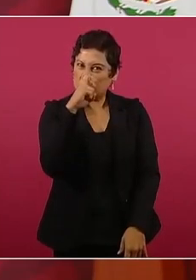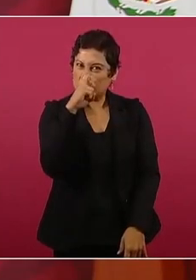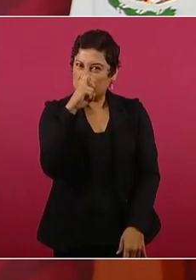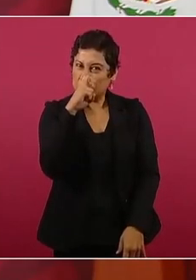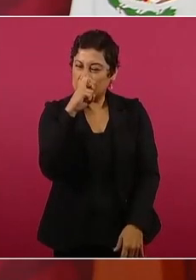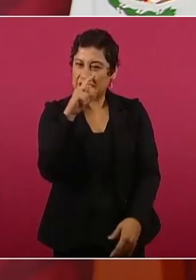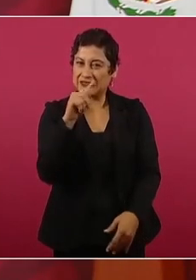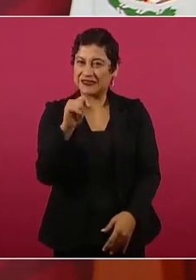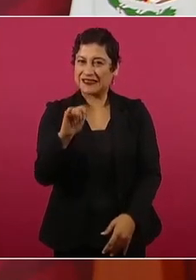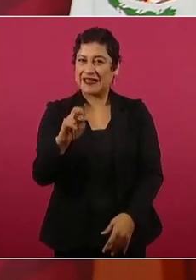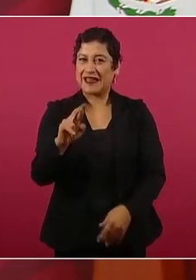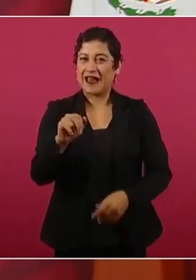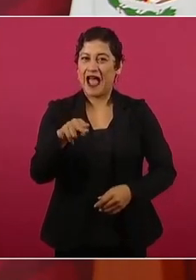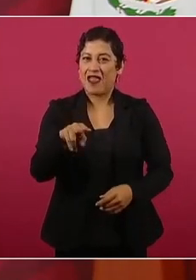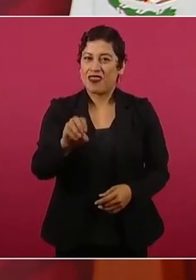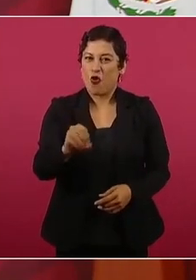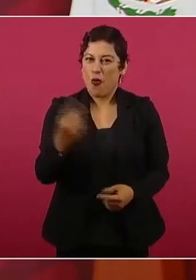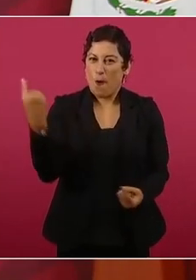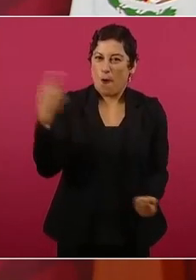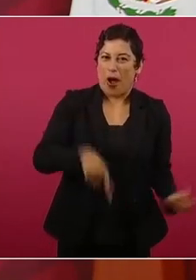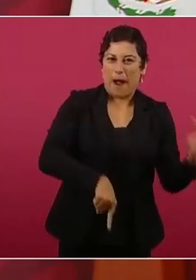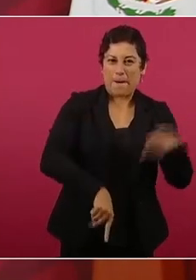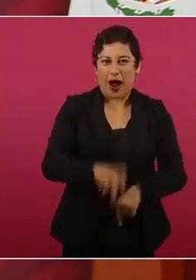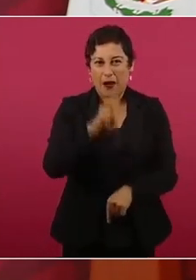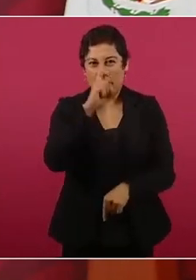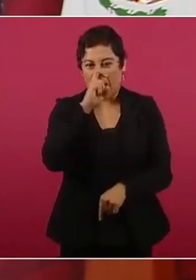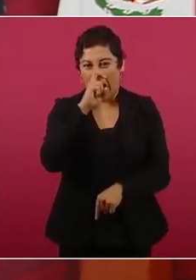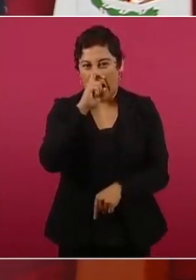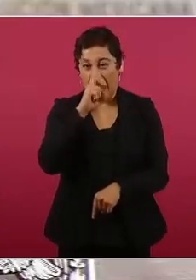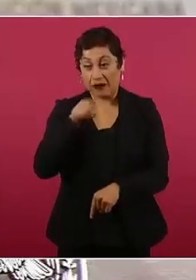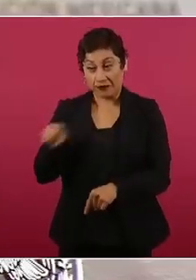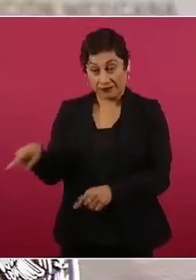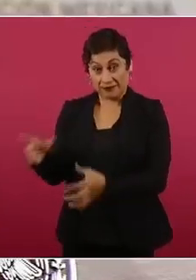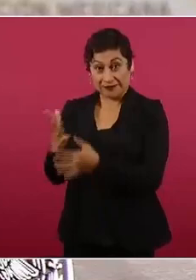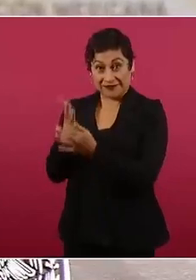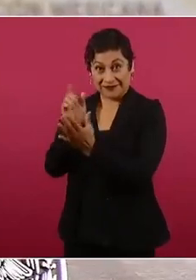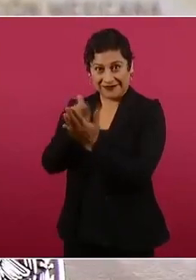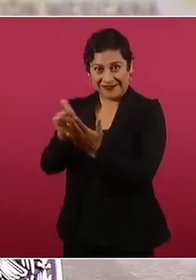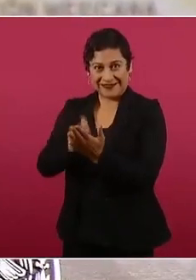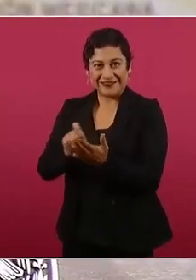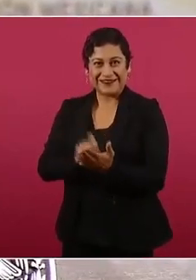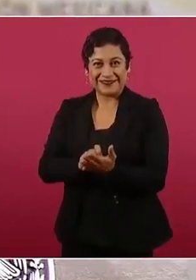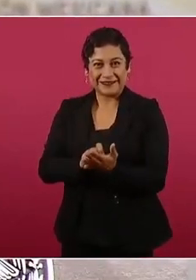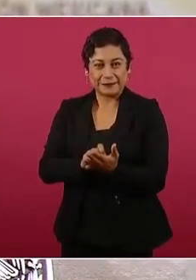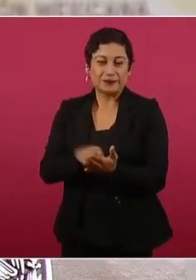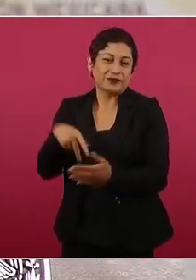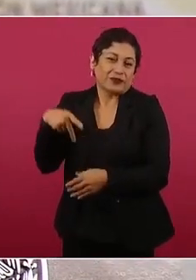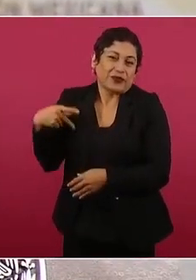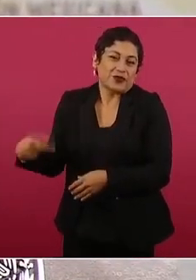Pero eran los diarios lo que uno